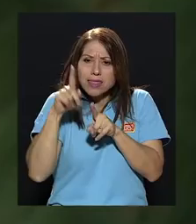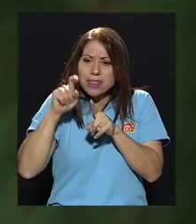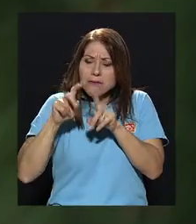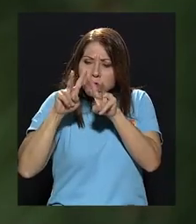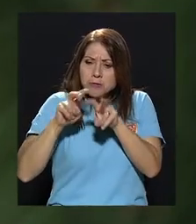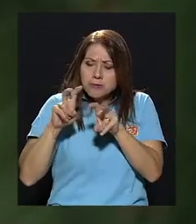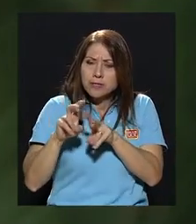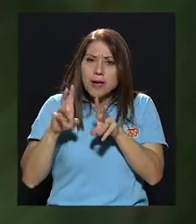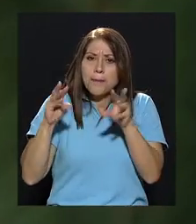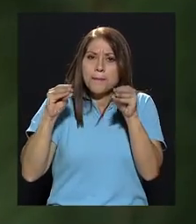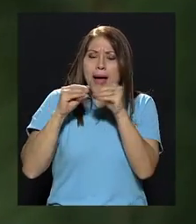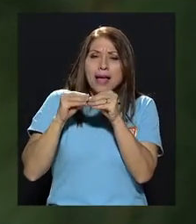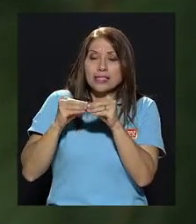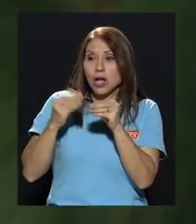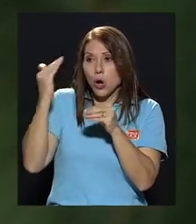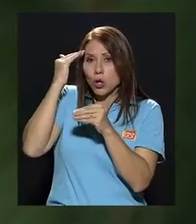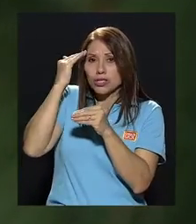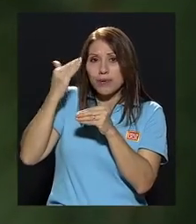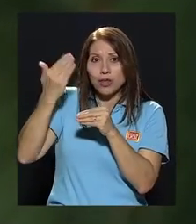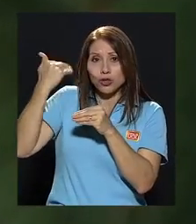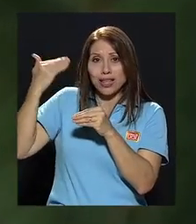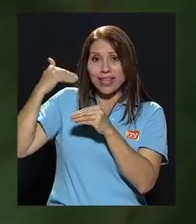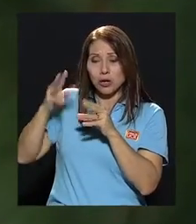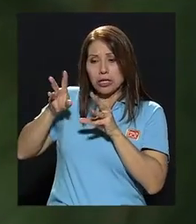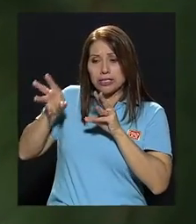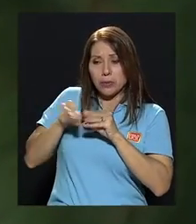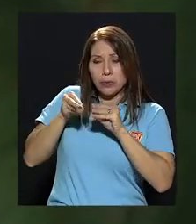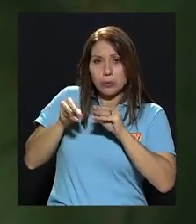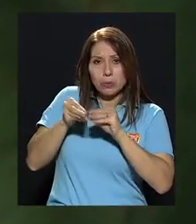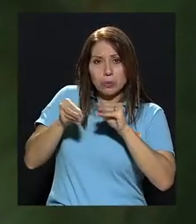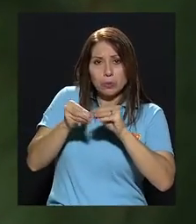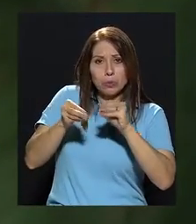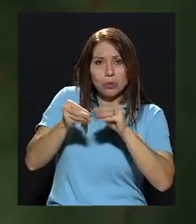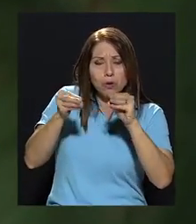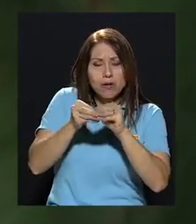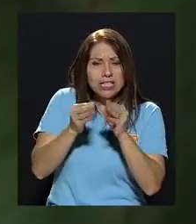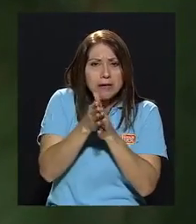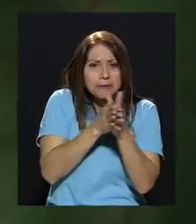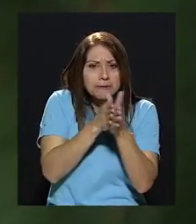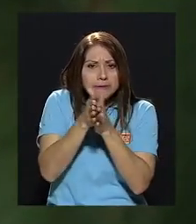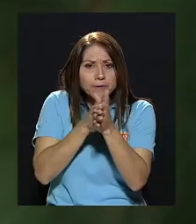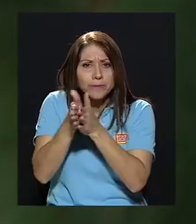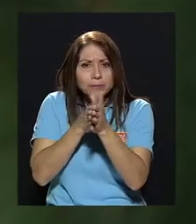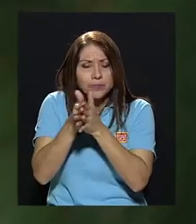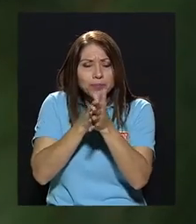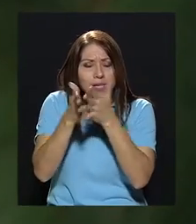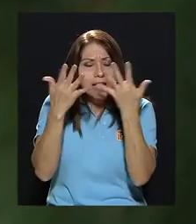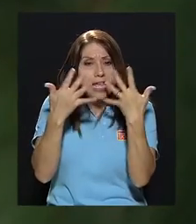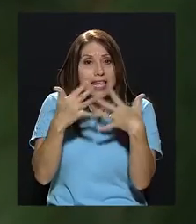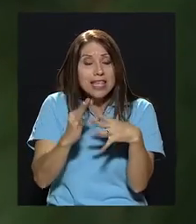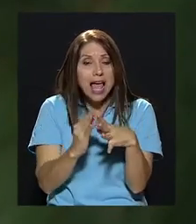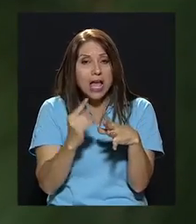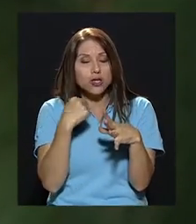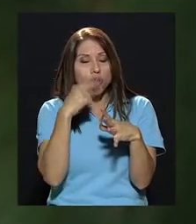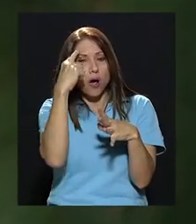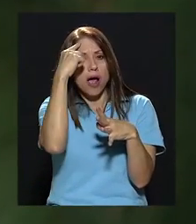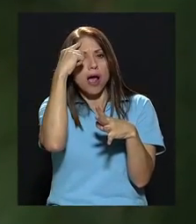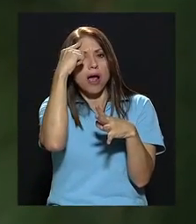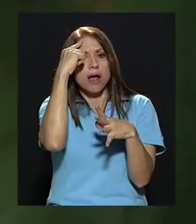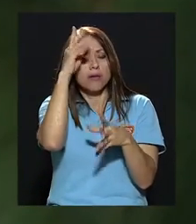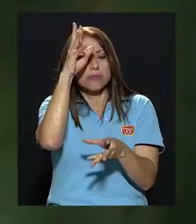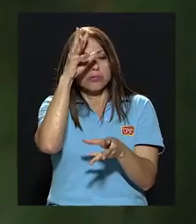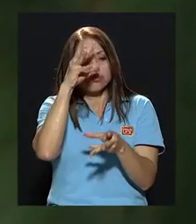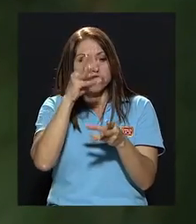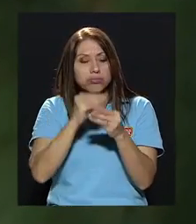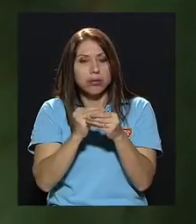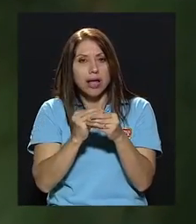a conocimientos anteriores que ya tenía ahí dentro de mi mente, dentro de mi cerebro, y creo uno nuevo.